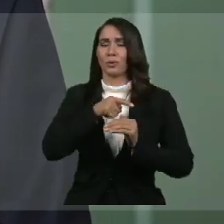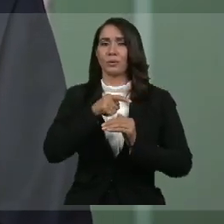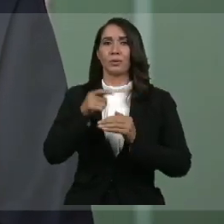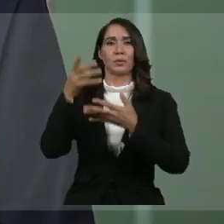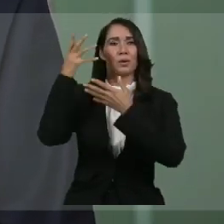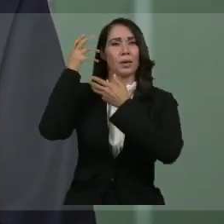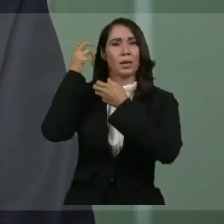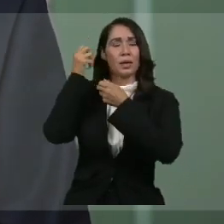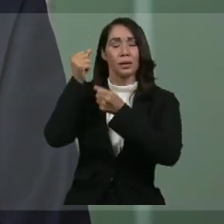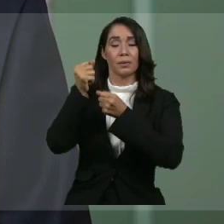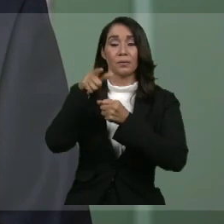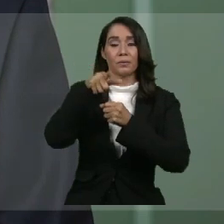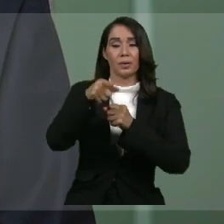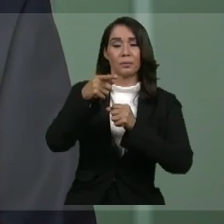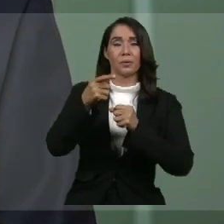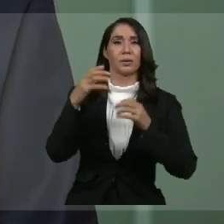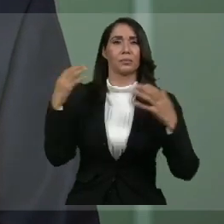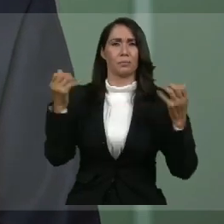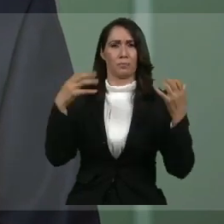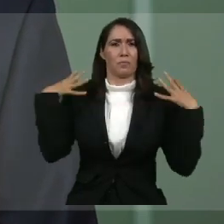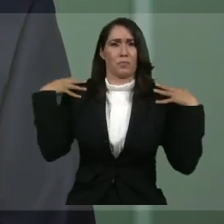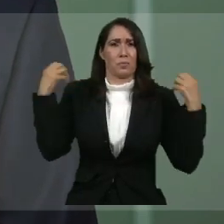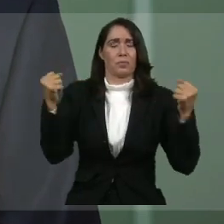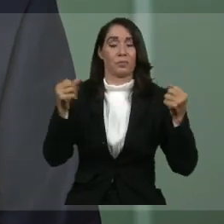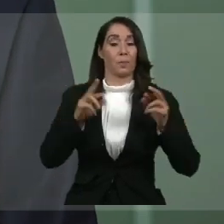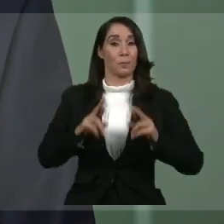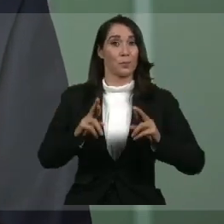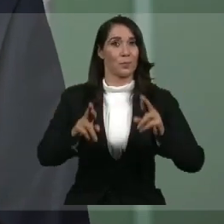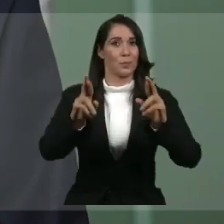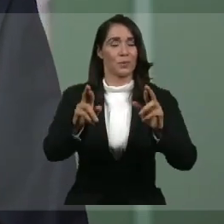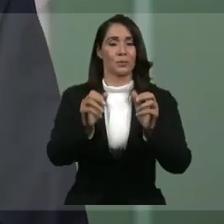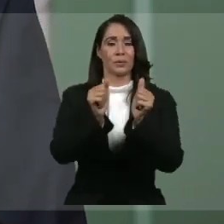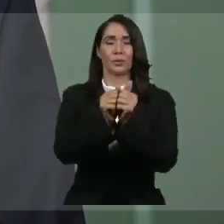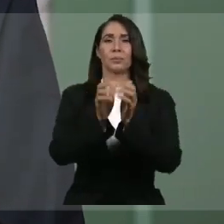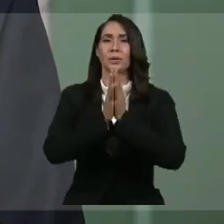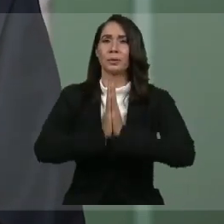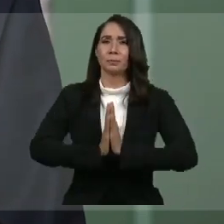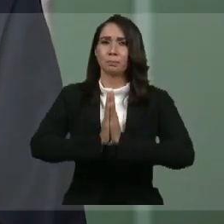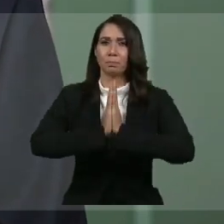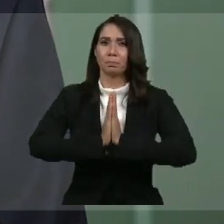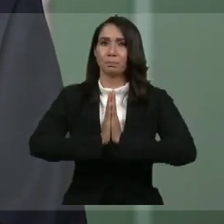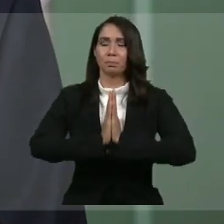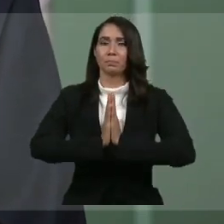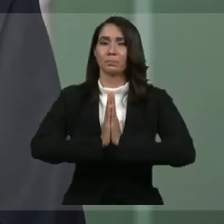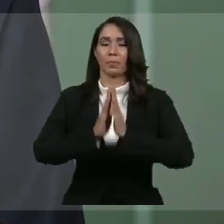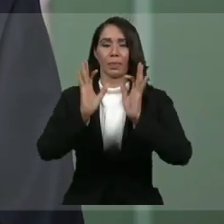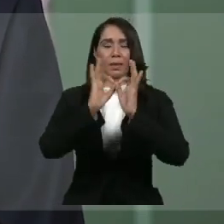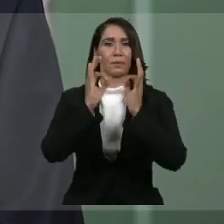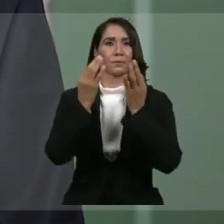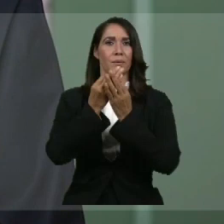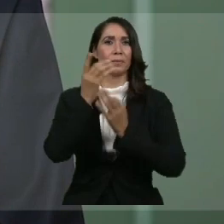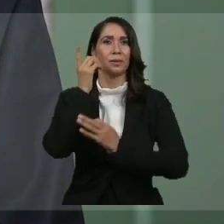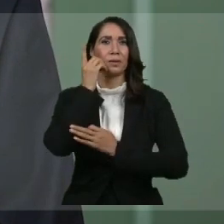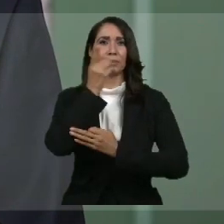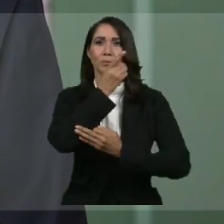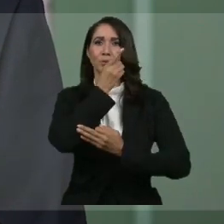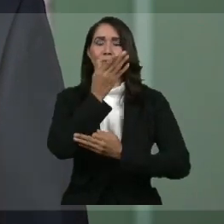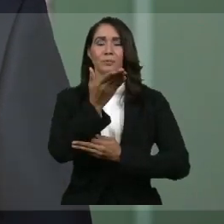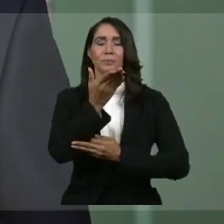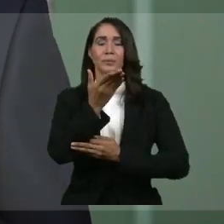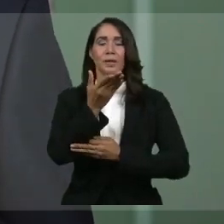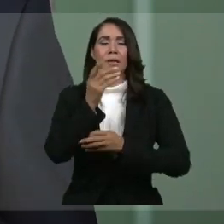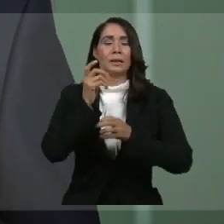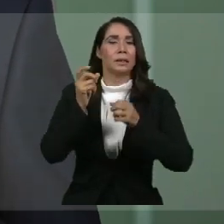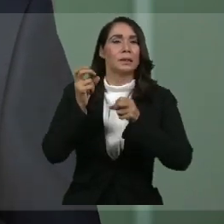confiamos en su pronta sanación y los acompañamos con nuestras oraciones. Familia Dominicana, es